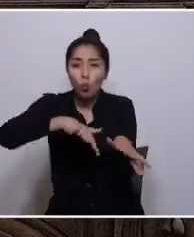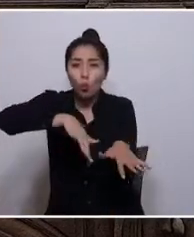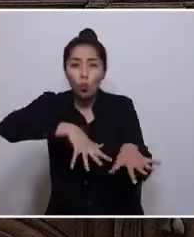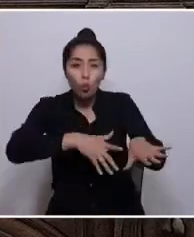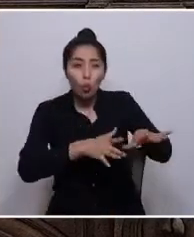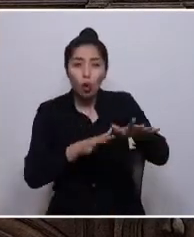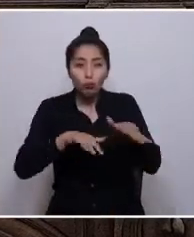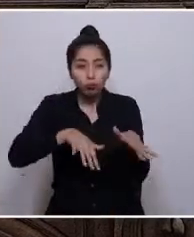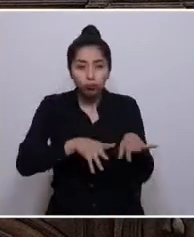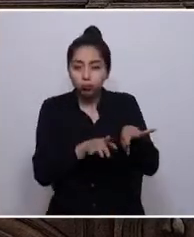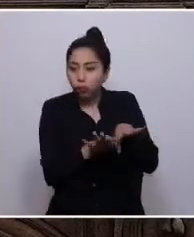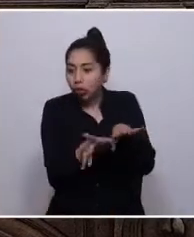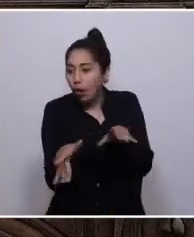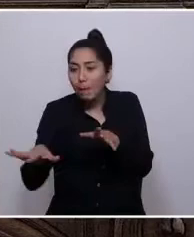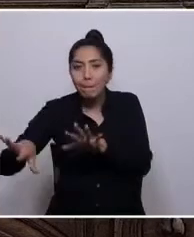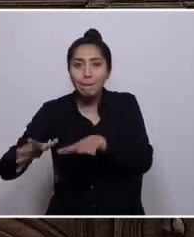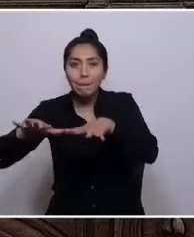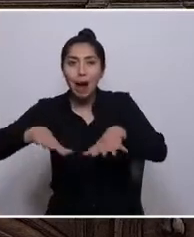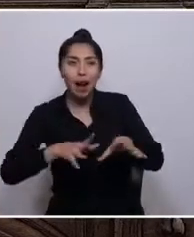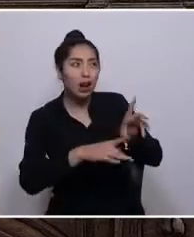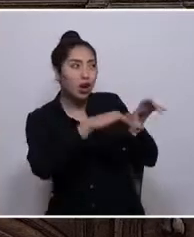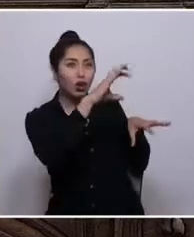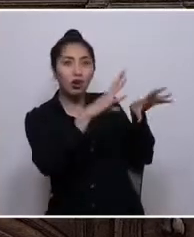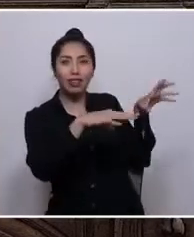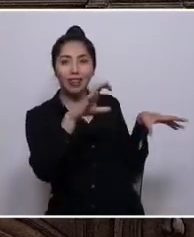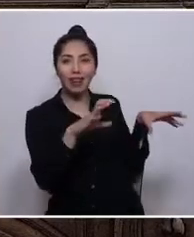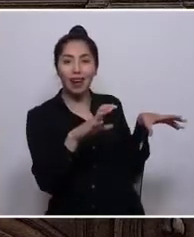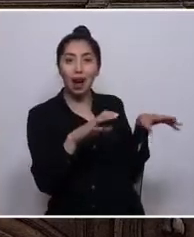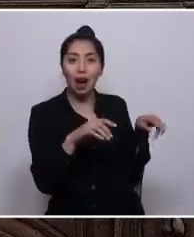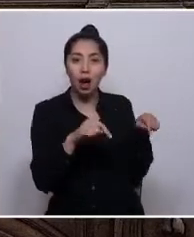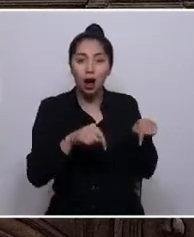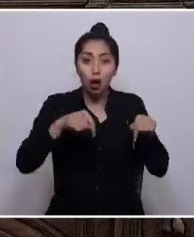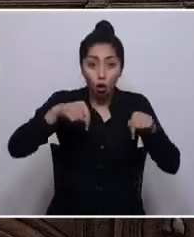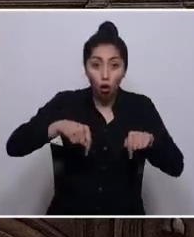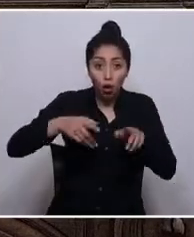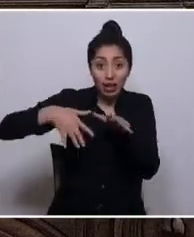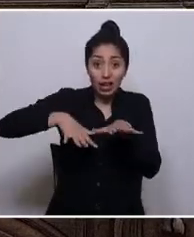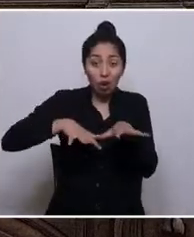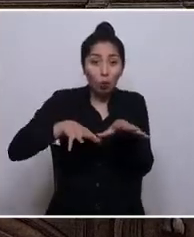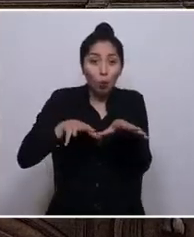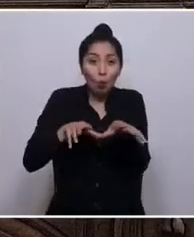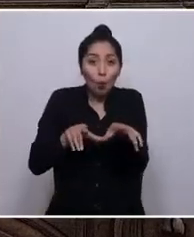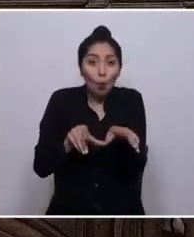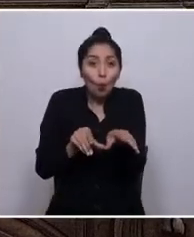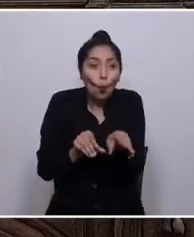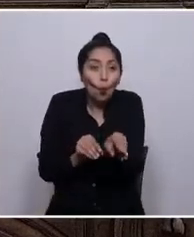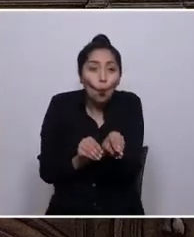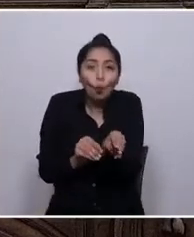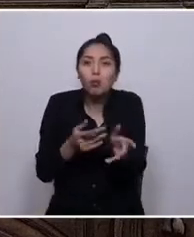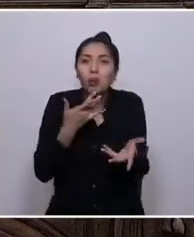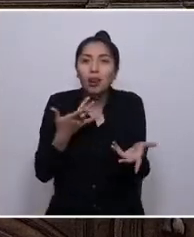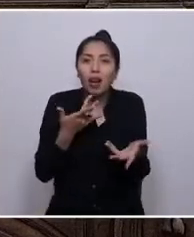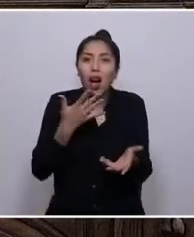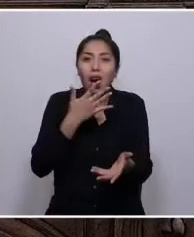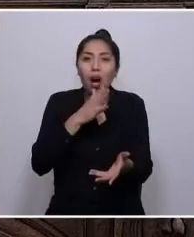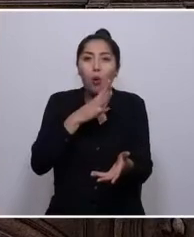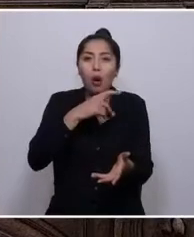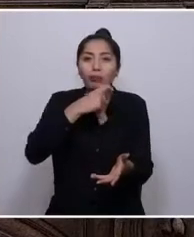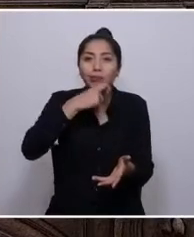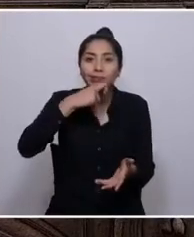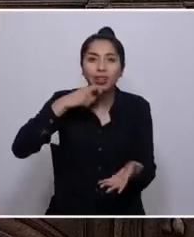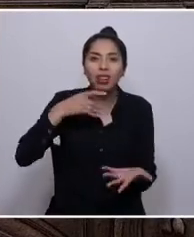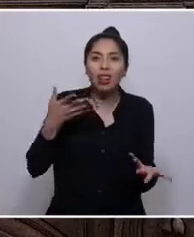cordillera, que hoy se ve cada vez más disminuido debido al agotamiento de sus aguas. No es sequía,